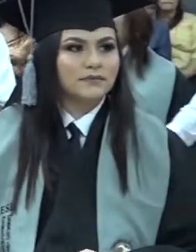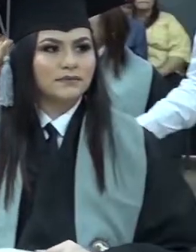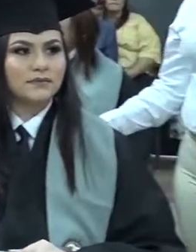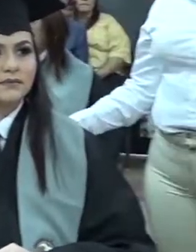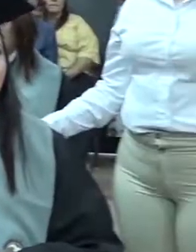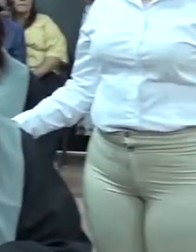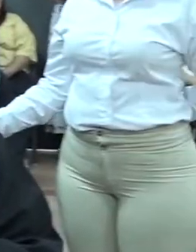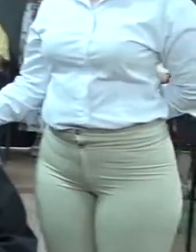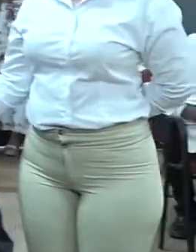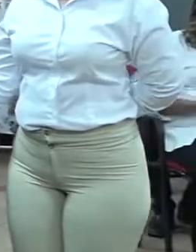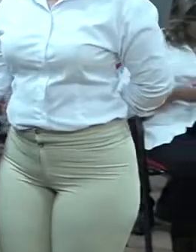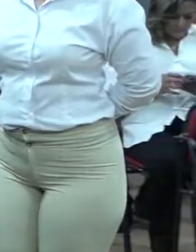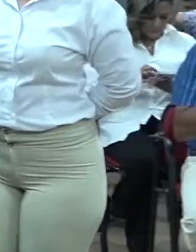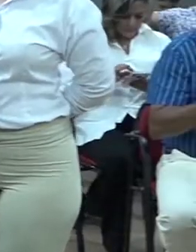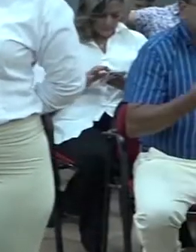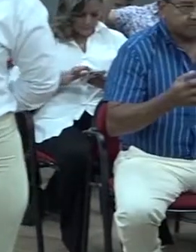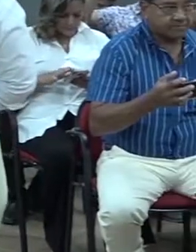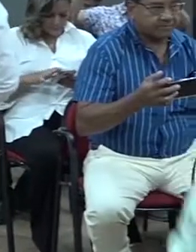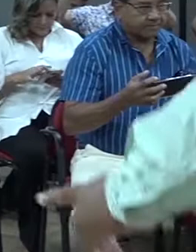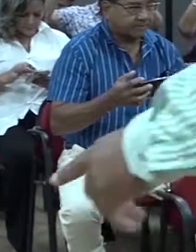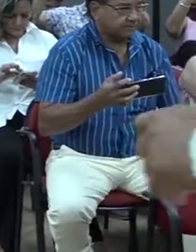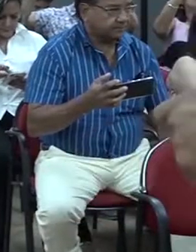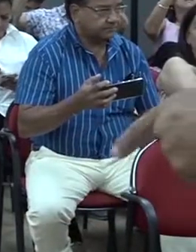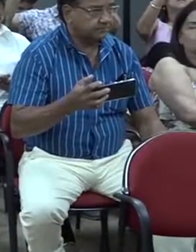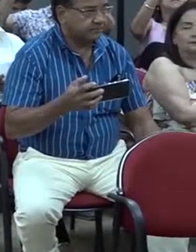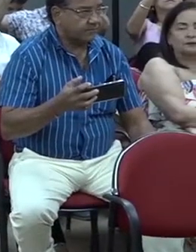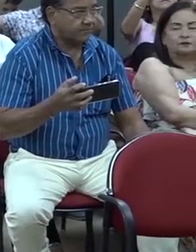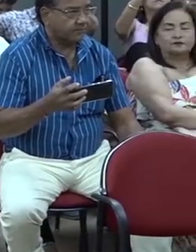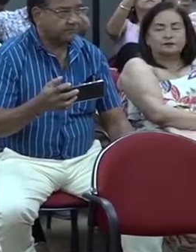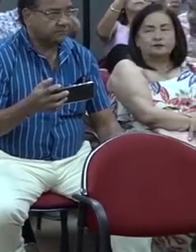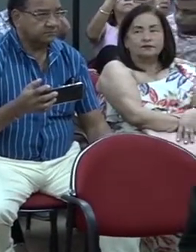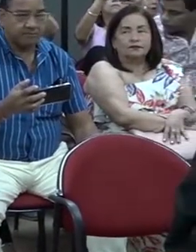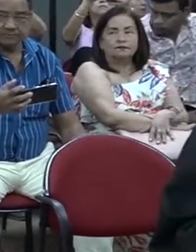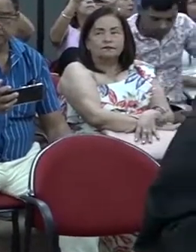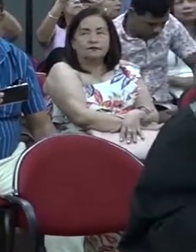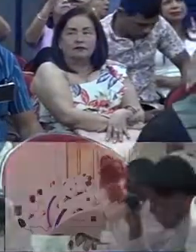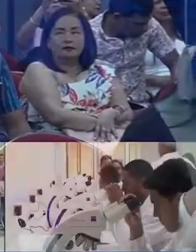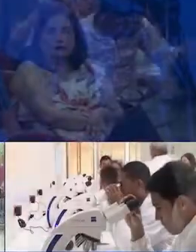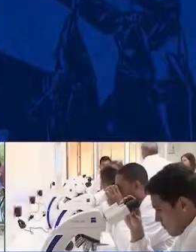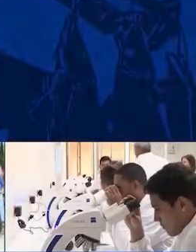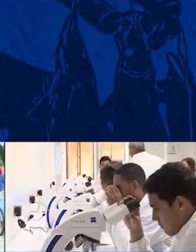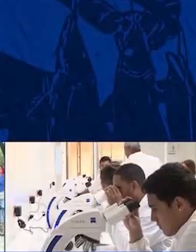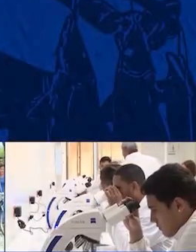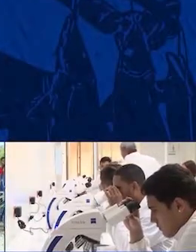Joven con discapacidad visual se gradúa como especialista en Unimagdalena.